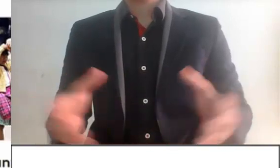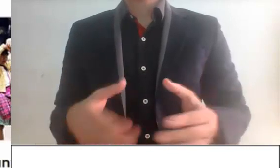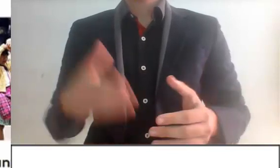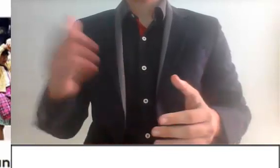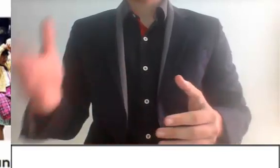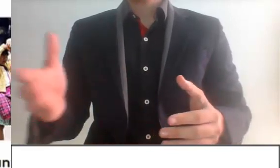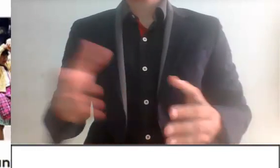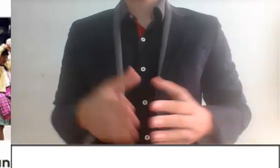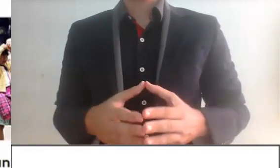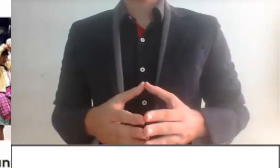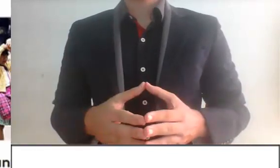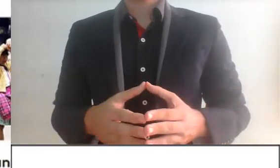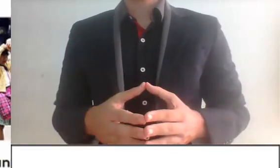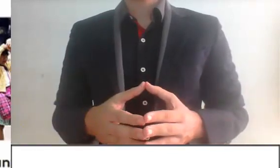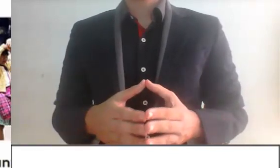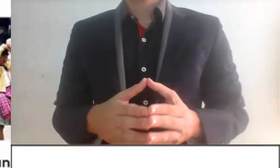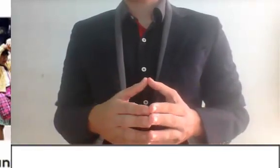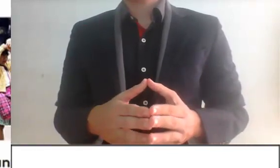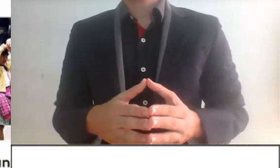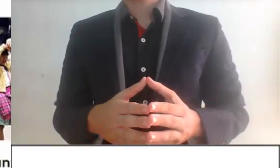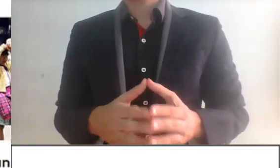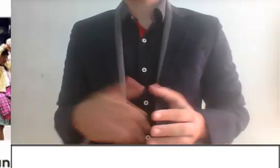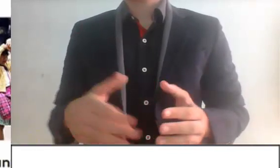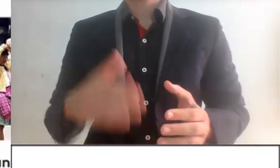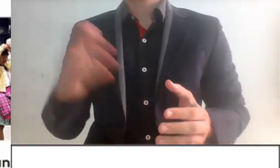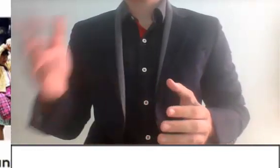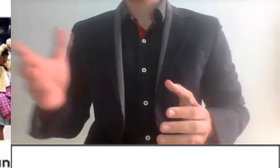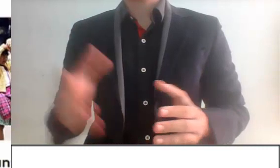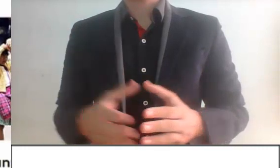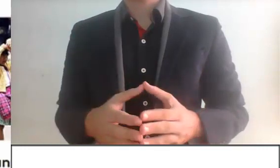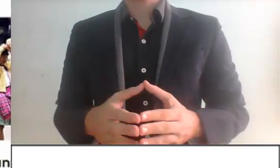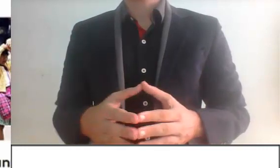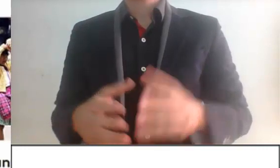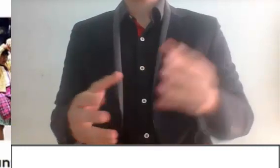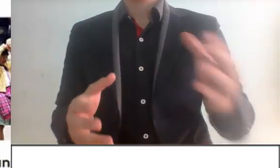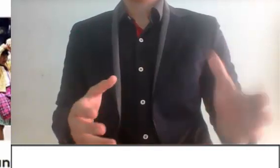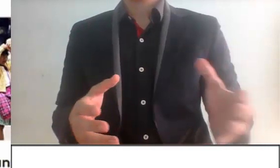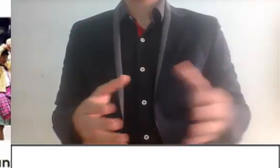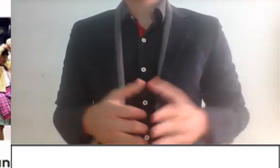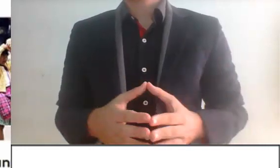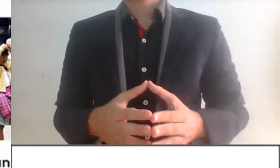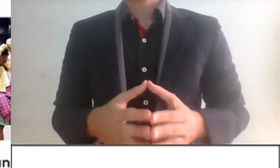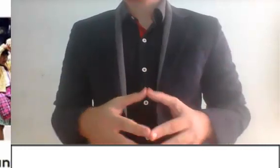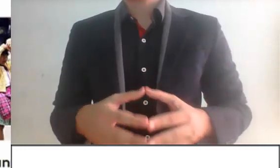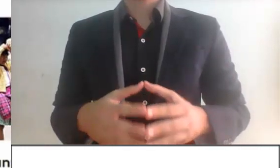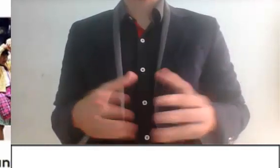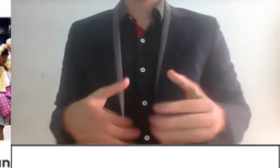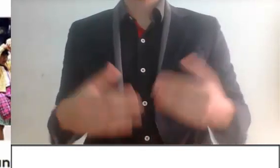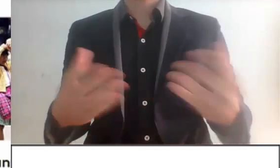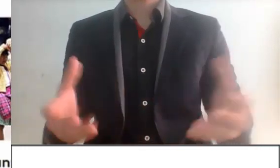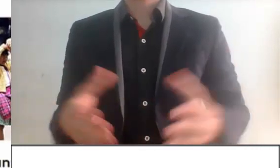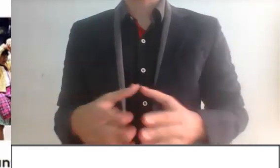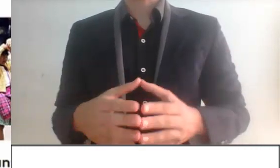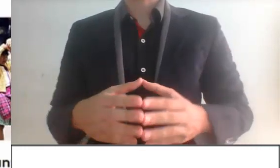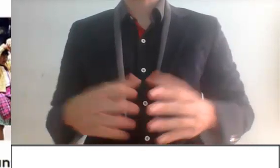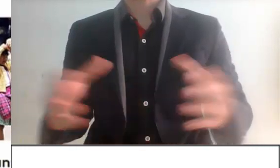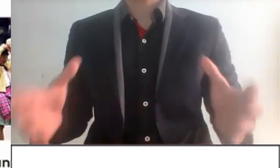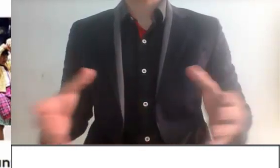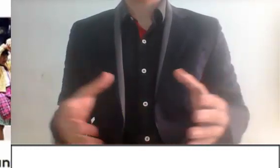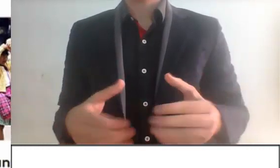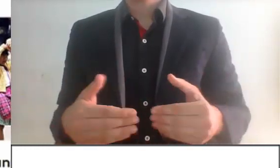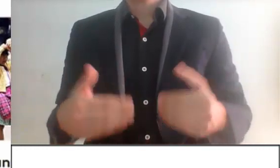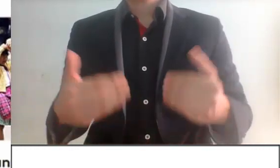hecho es que la ley es la que da el derecho de que se termine cobrando el impuesto a estas grandes empresas. Si una persona normal no paga el impuesto, está